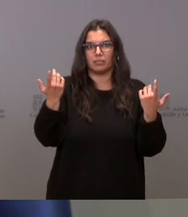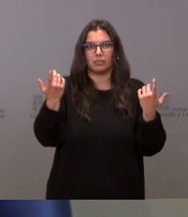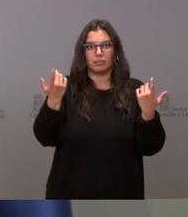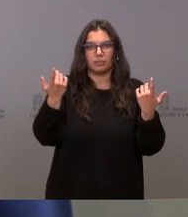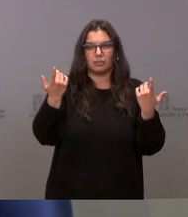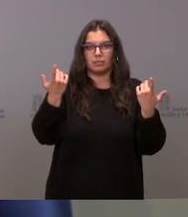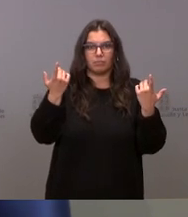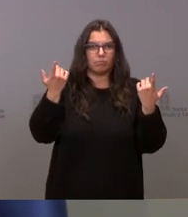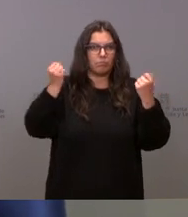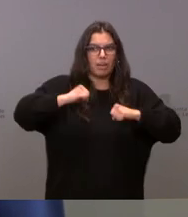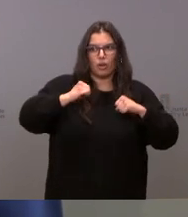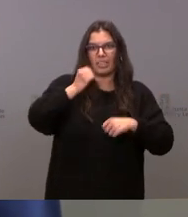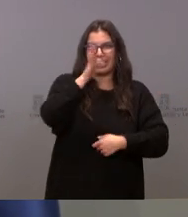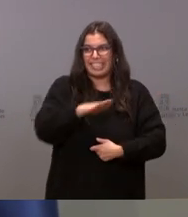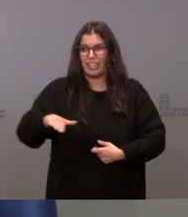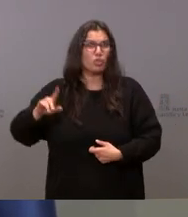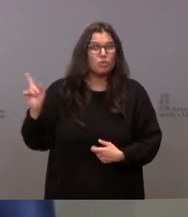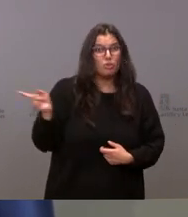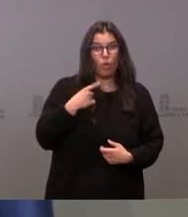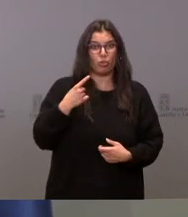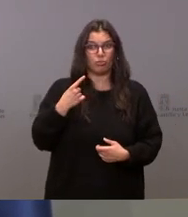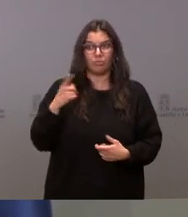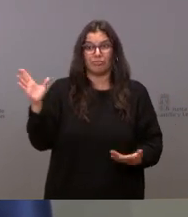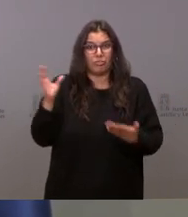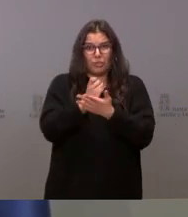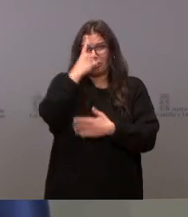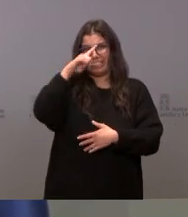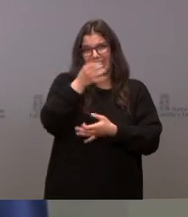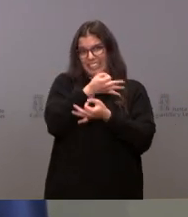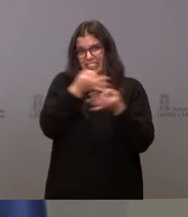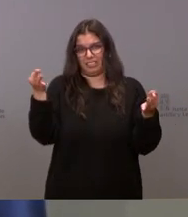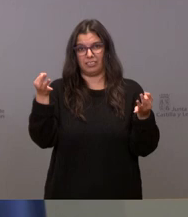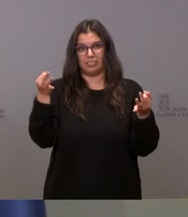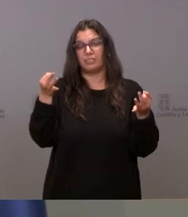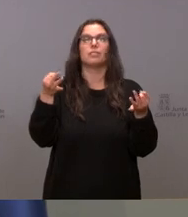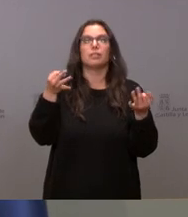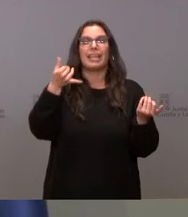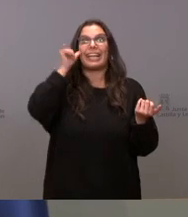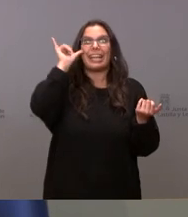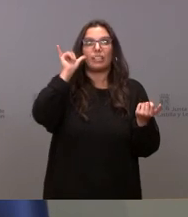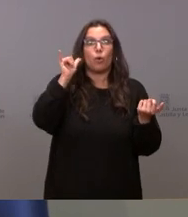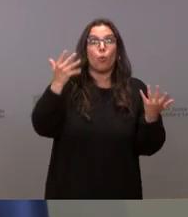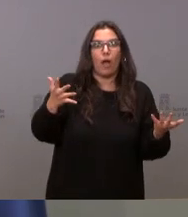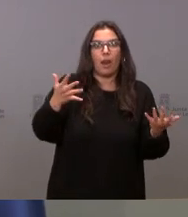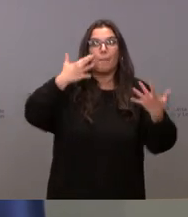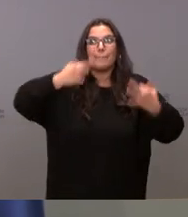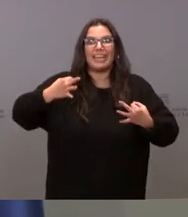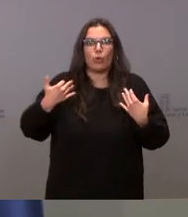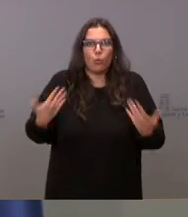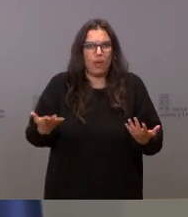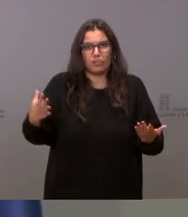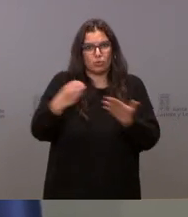mayores, niños, todos, sabemos exactamente qué es lo que produce riesgo y qué es lo que no y yo creo que